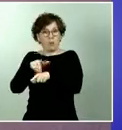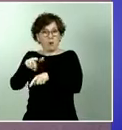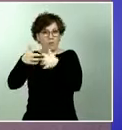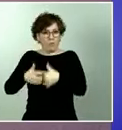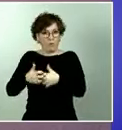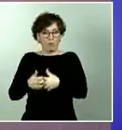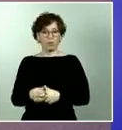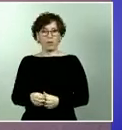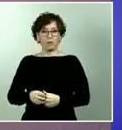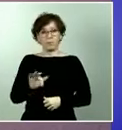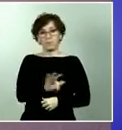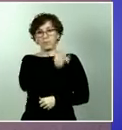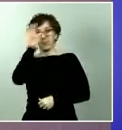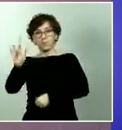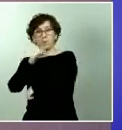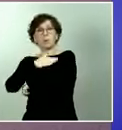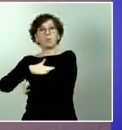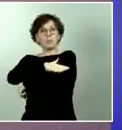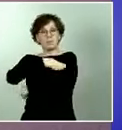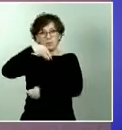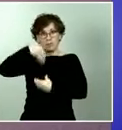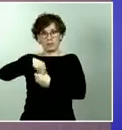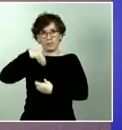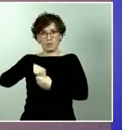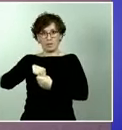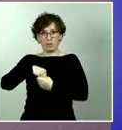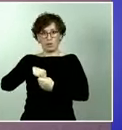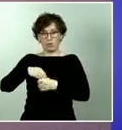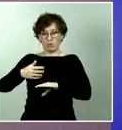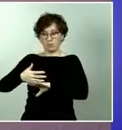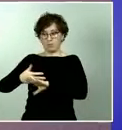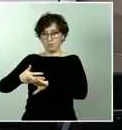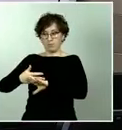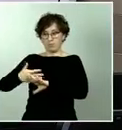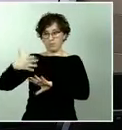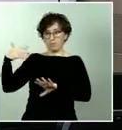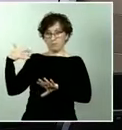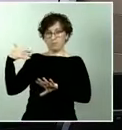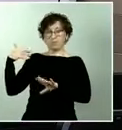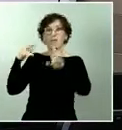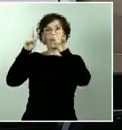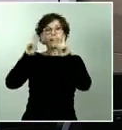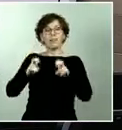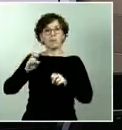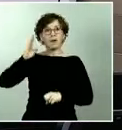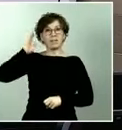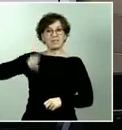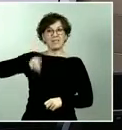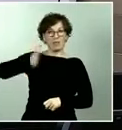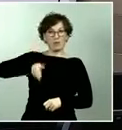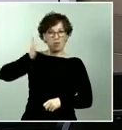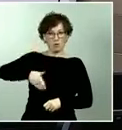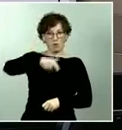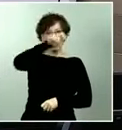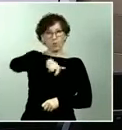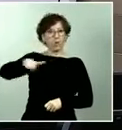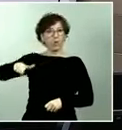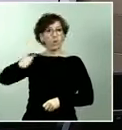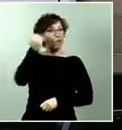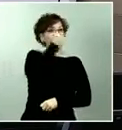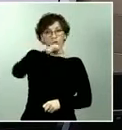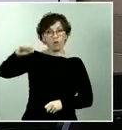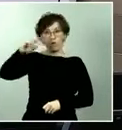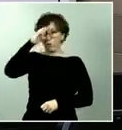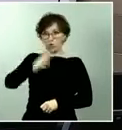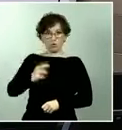cuestionamiento que ha habido estos últimos días sobre la base legal de las sanciones que se están imponiendo a los ciudadanos que no respetan el confinamiento, si se